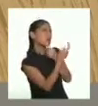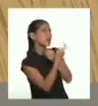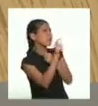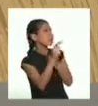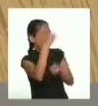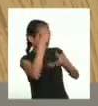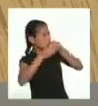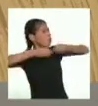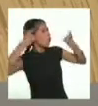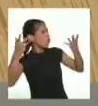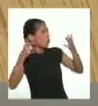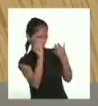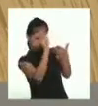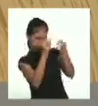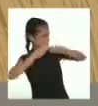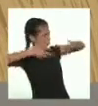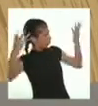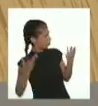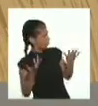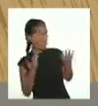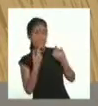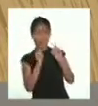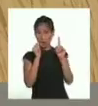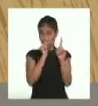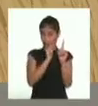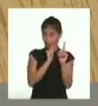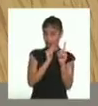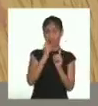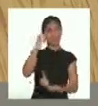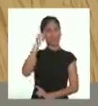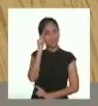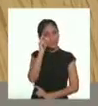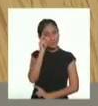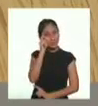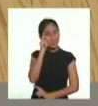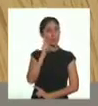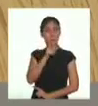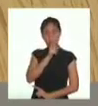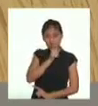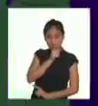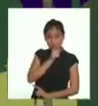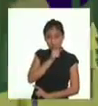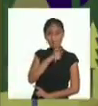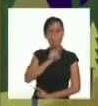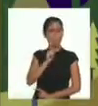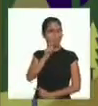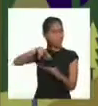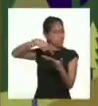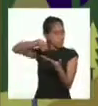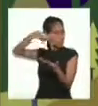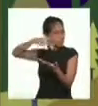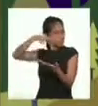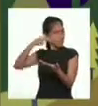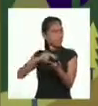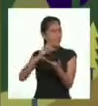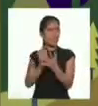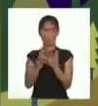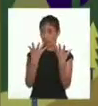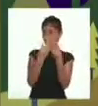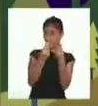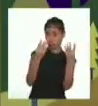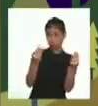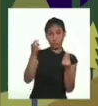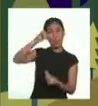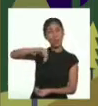de dónde le había venido el arte. Pero como la mujer nada decía, en una fiesta en la que